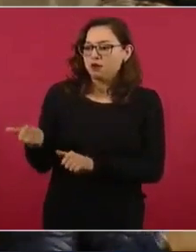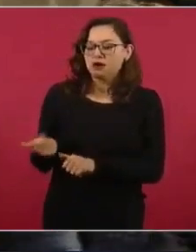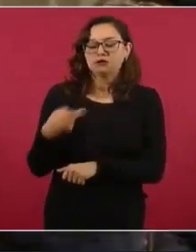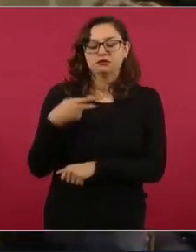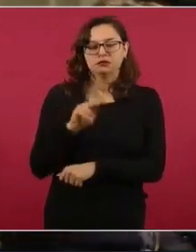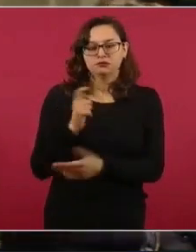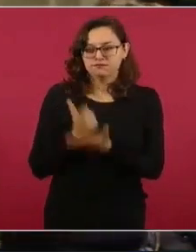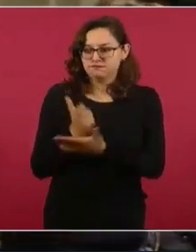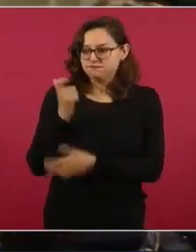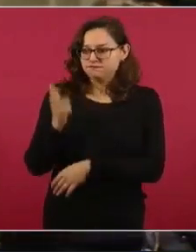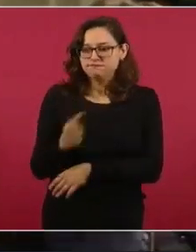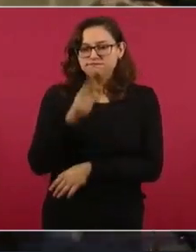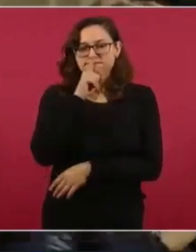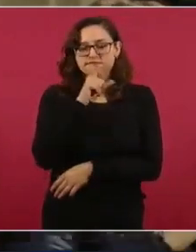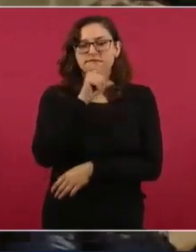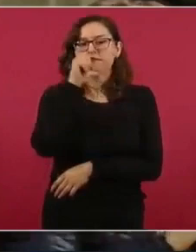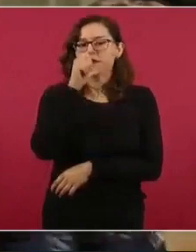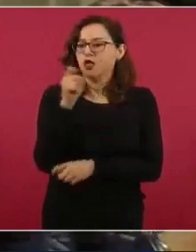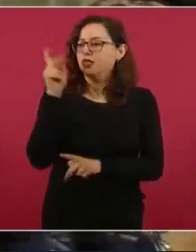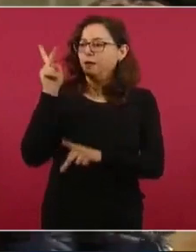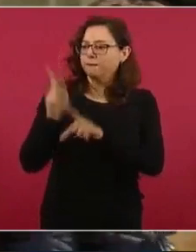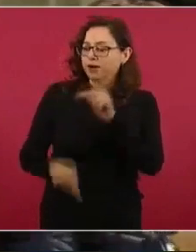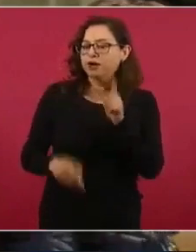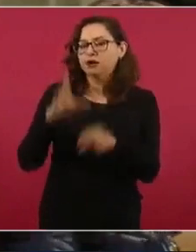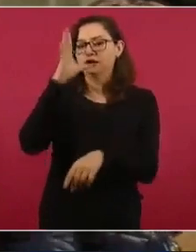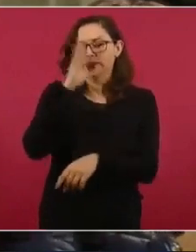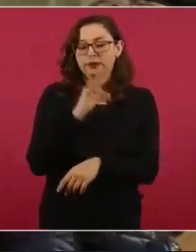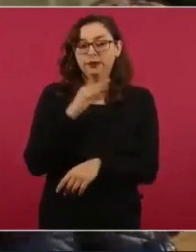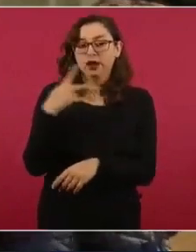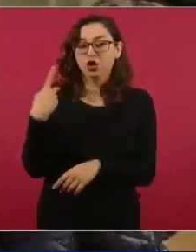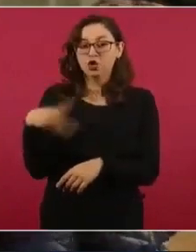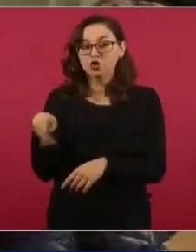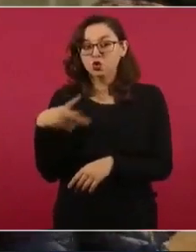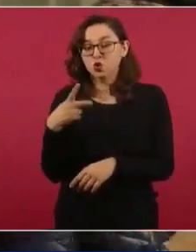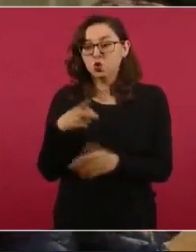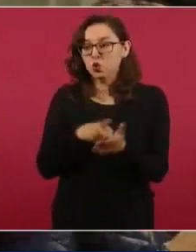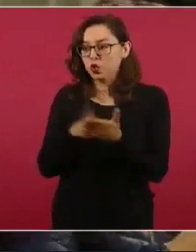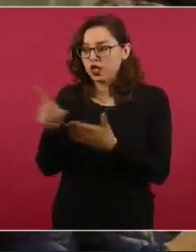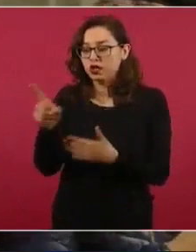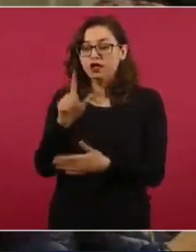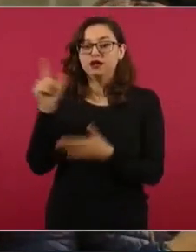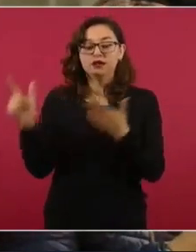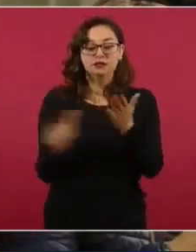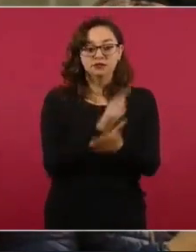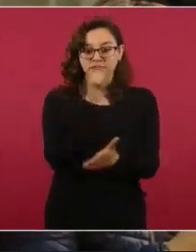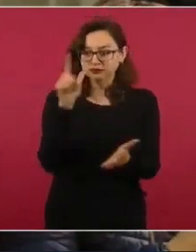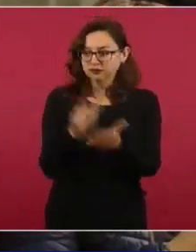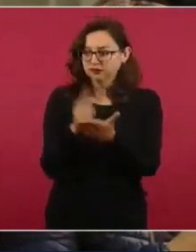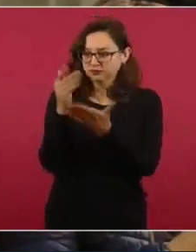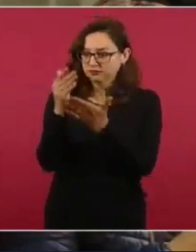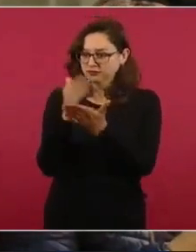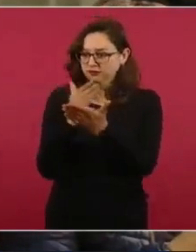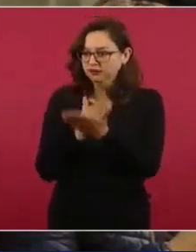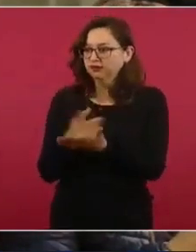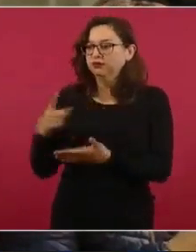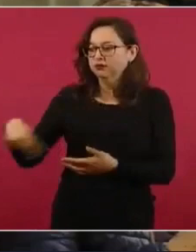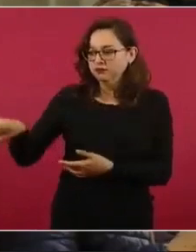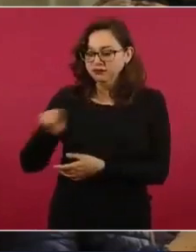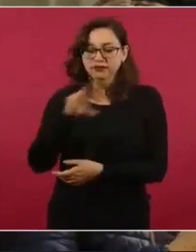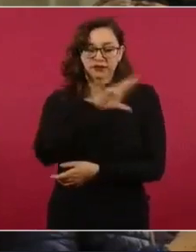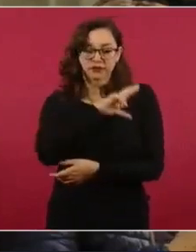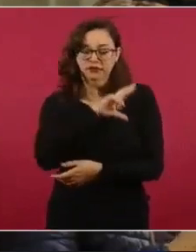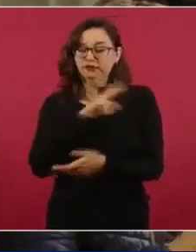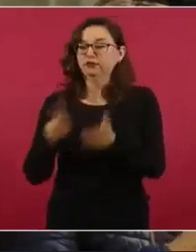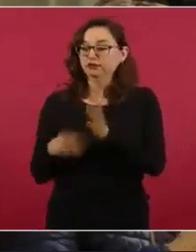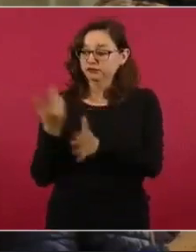mal liquidados y que además, pues teniendo derecho conforme a la ley, no se les contrató nuevamente como a